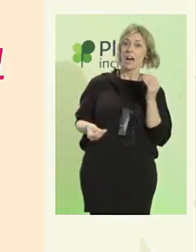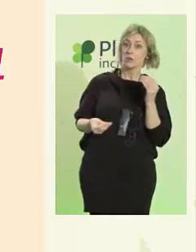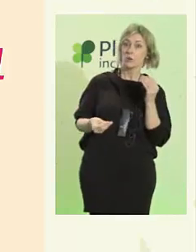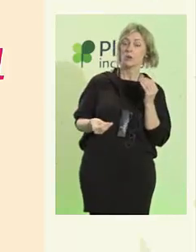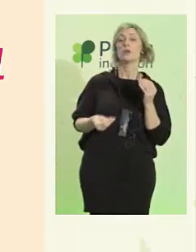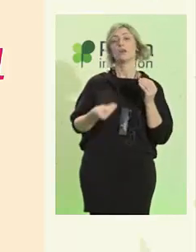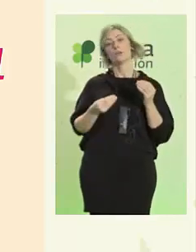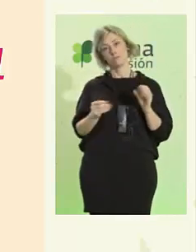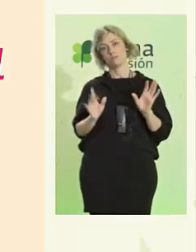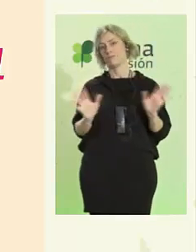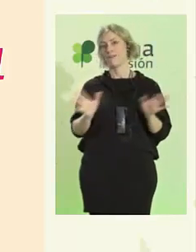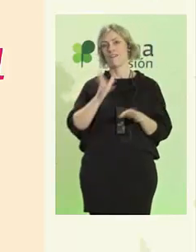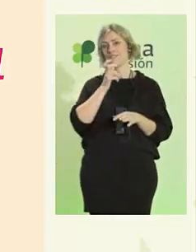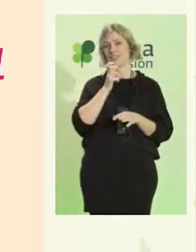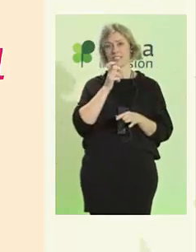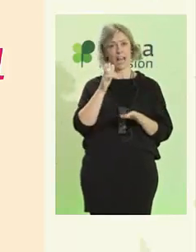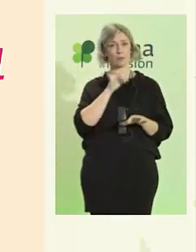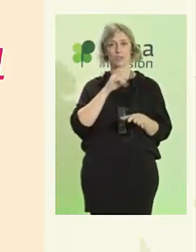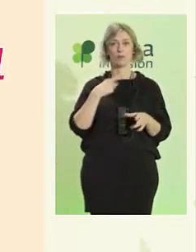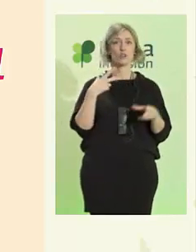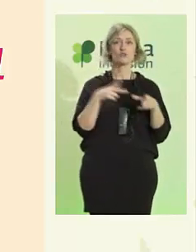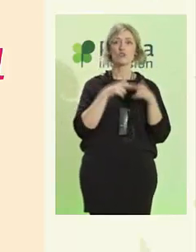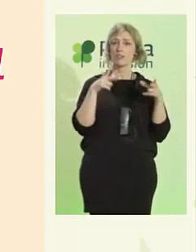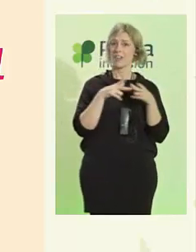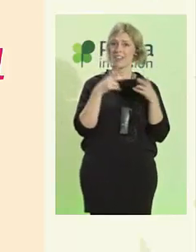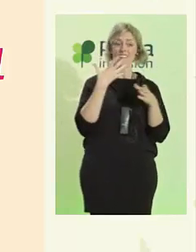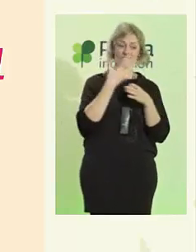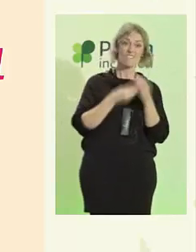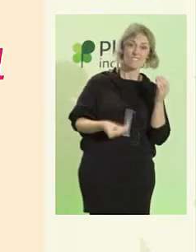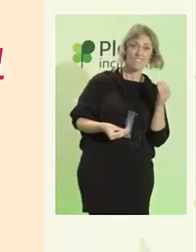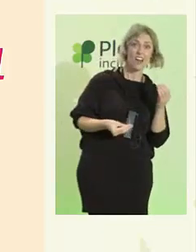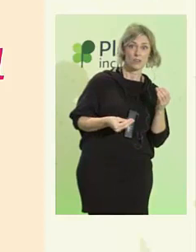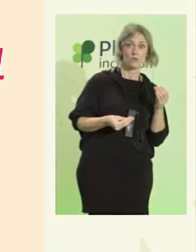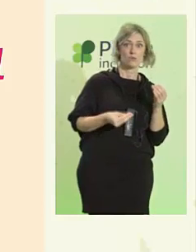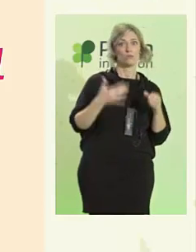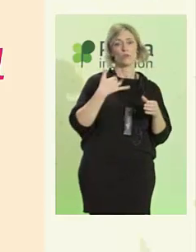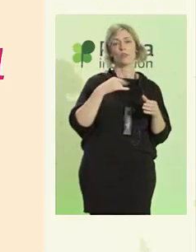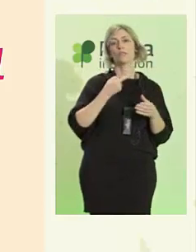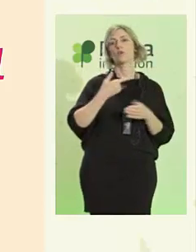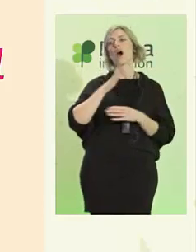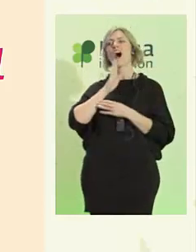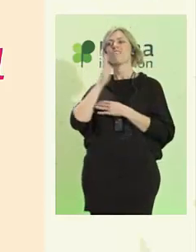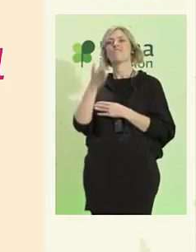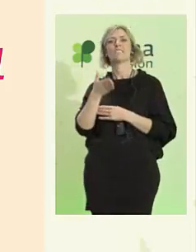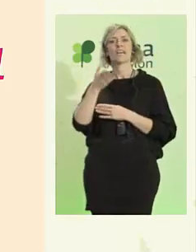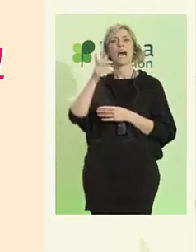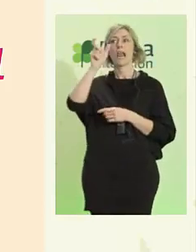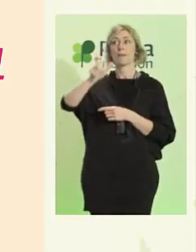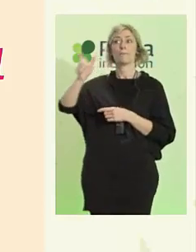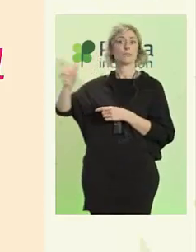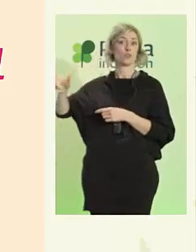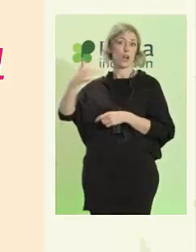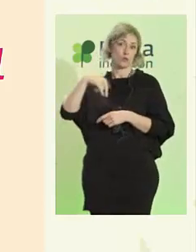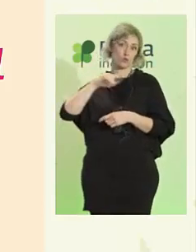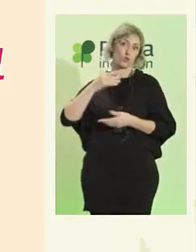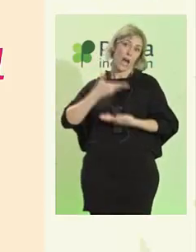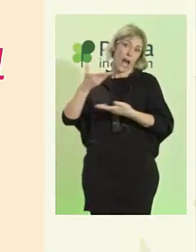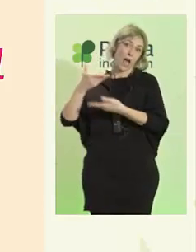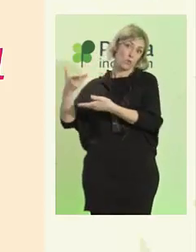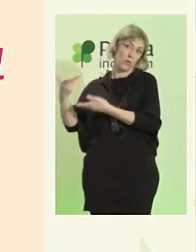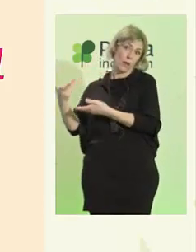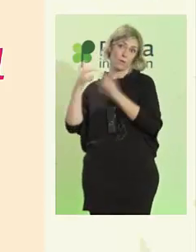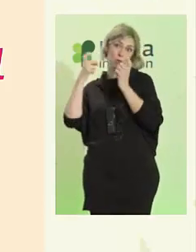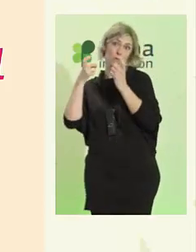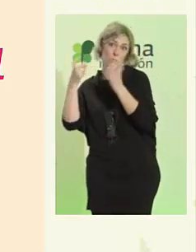fallado. Eso habría perjudicado al resto de personas a las que queríamos ayudar. La ciudadanía a veces puede parecer muy